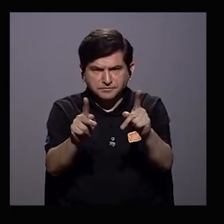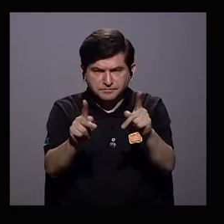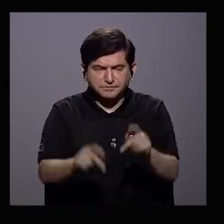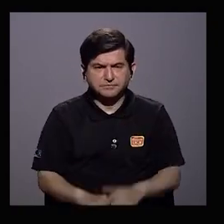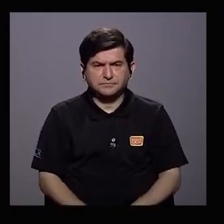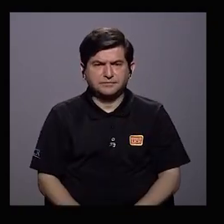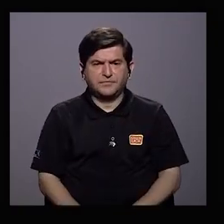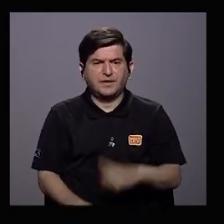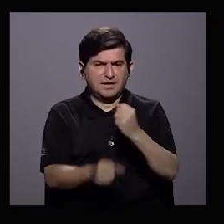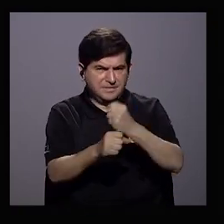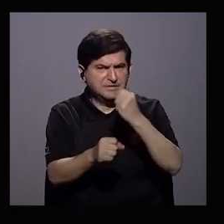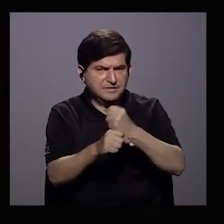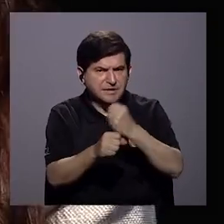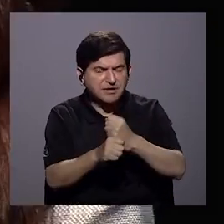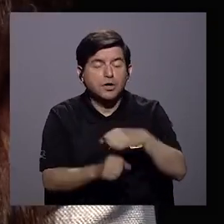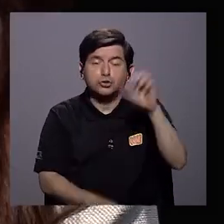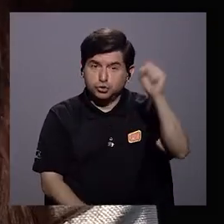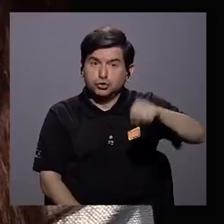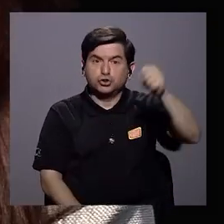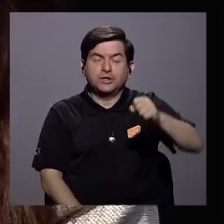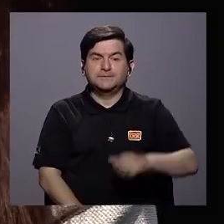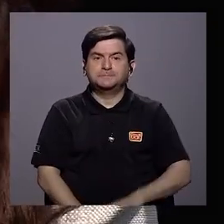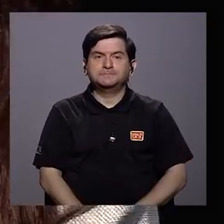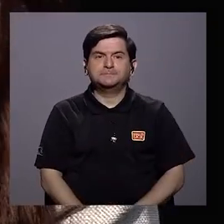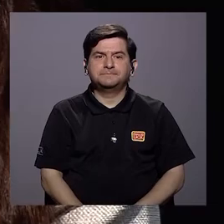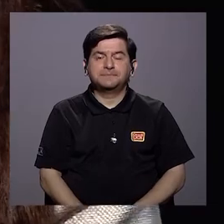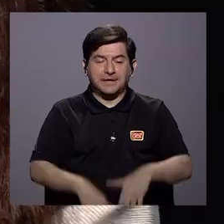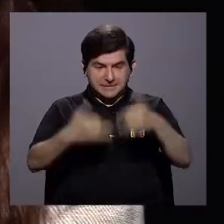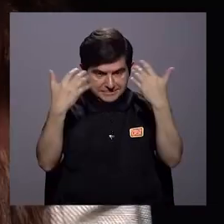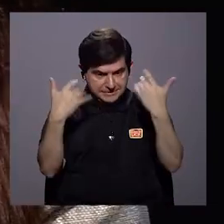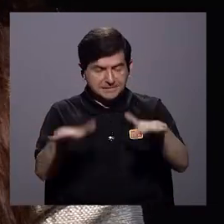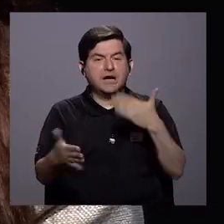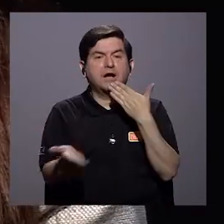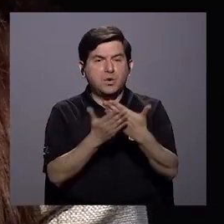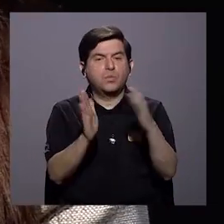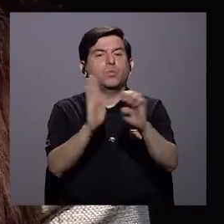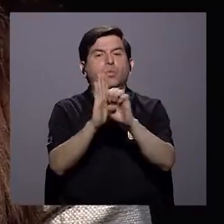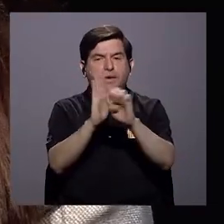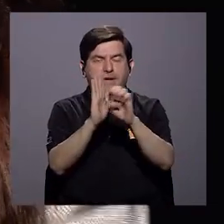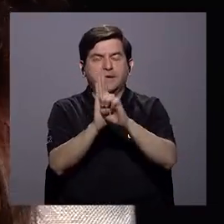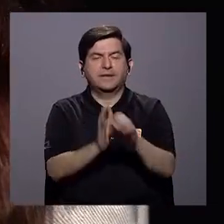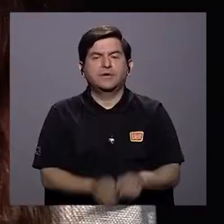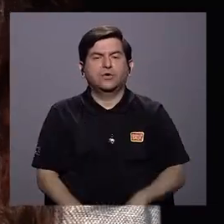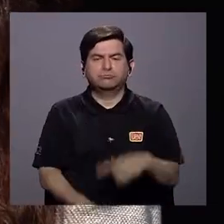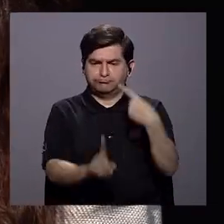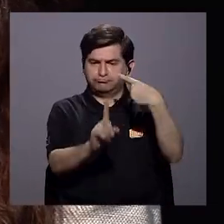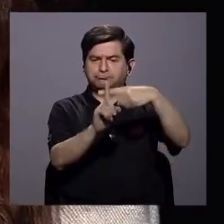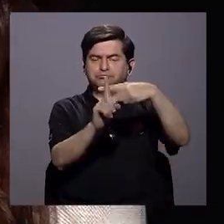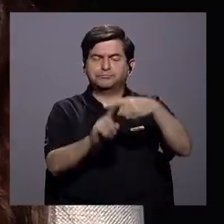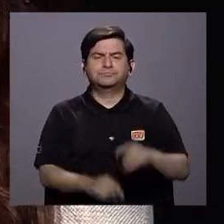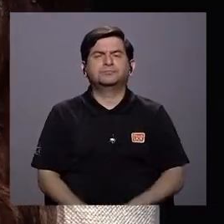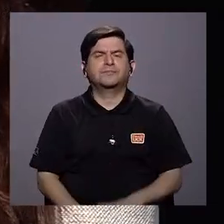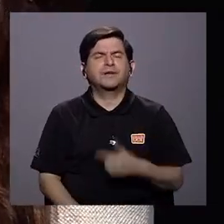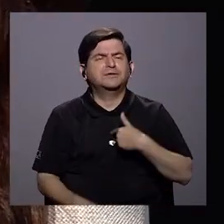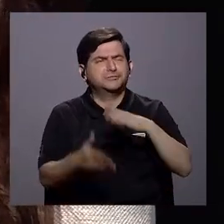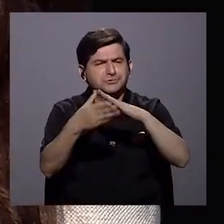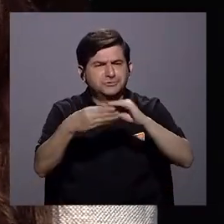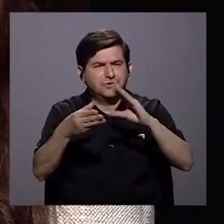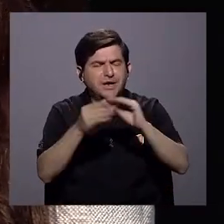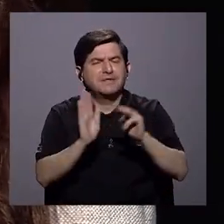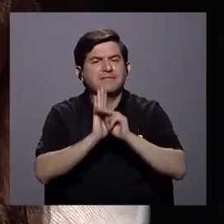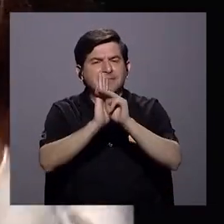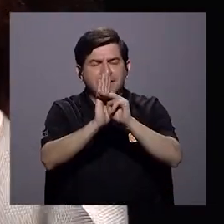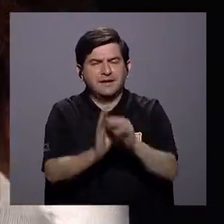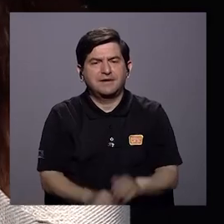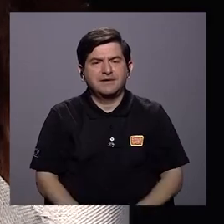oportunidades laborales. Sí, efectivamente. Ya tenemos muy buenos ejemplos y eso es muy positivo. Voy a contarte cuál